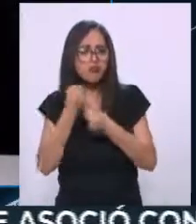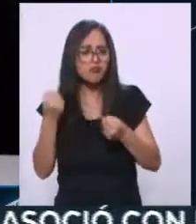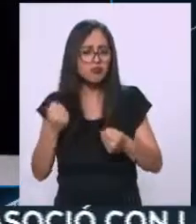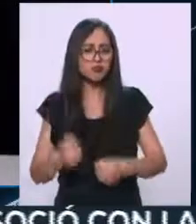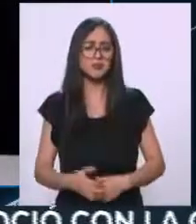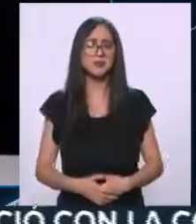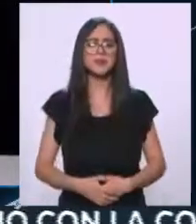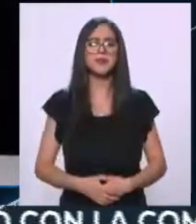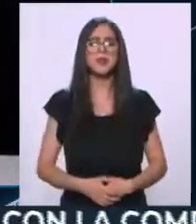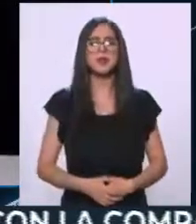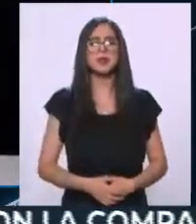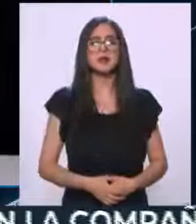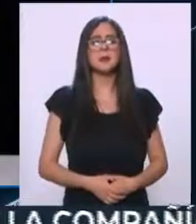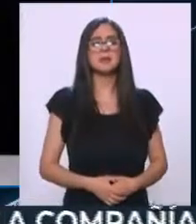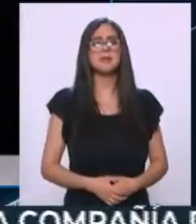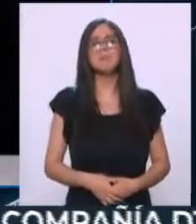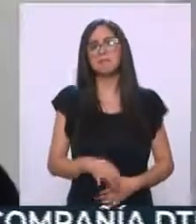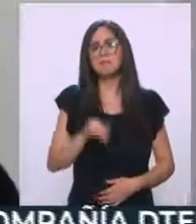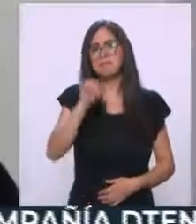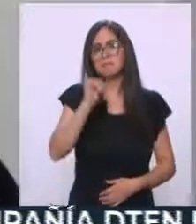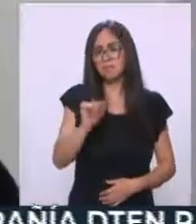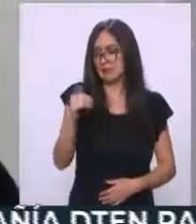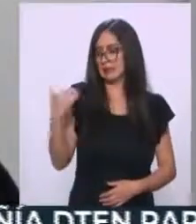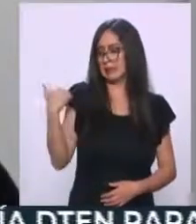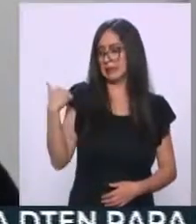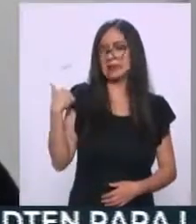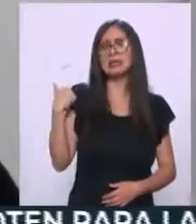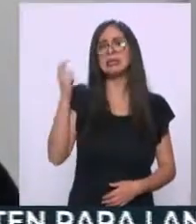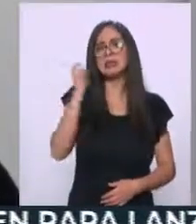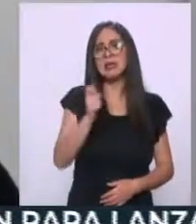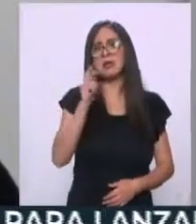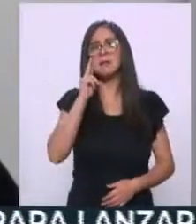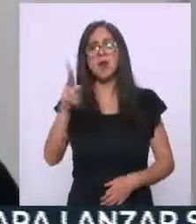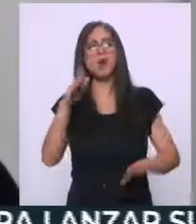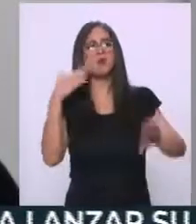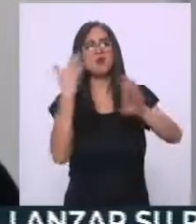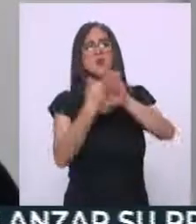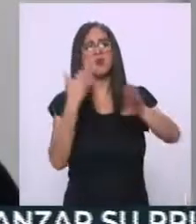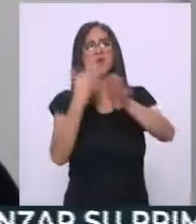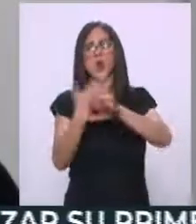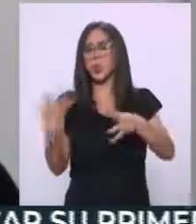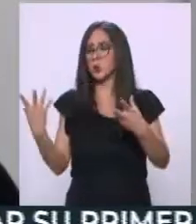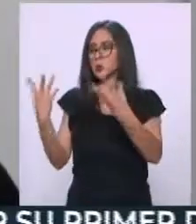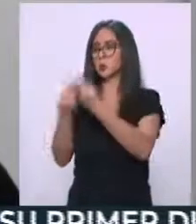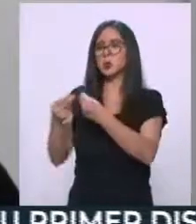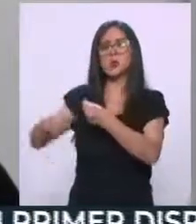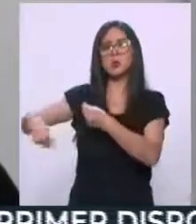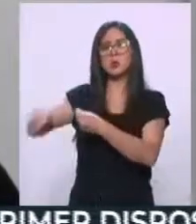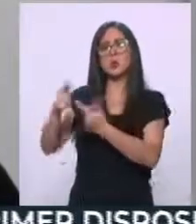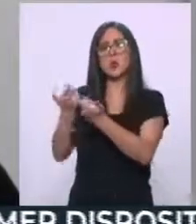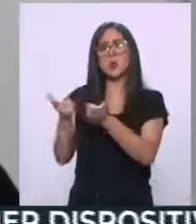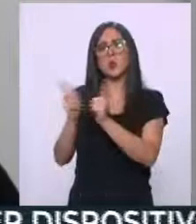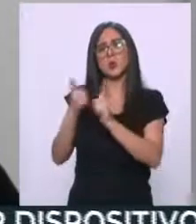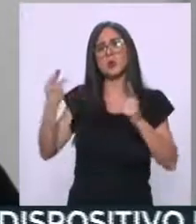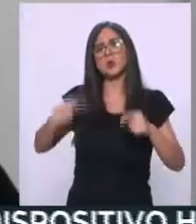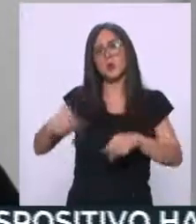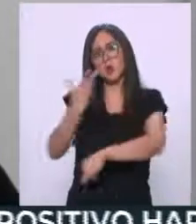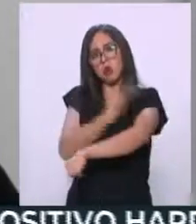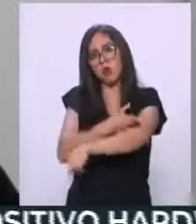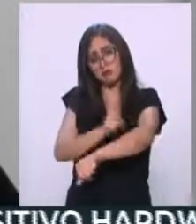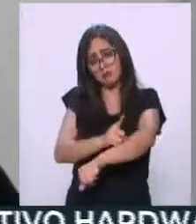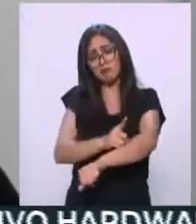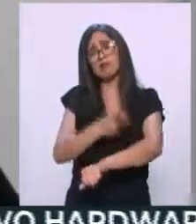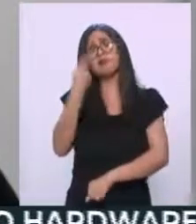horas se registra este ataque coordinado. Y es importante que se siga de oficio estas